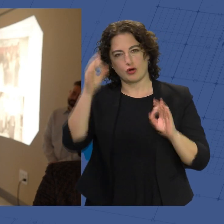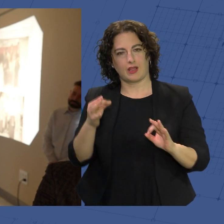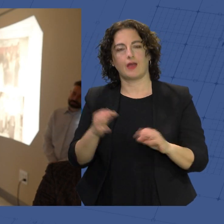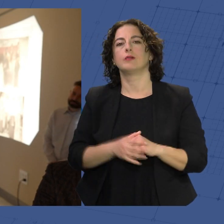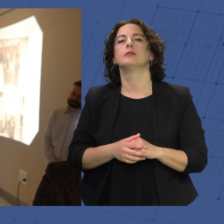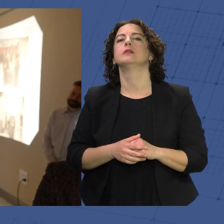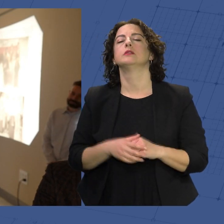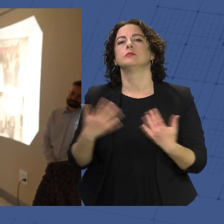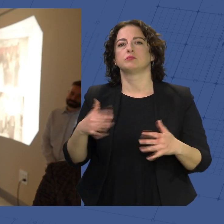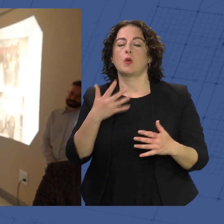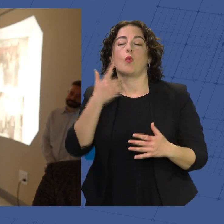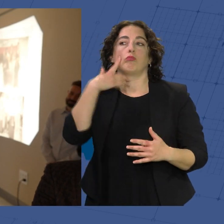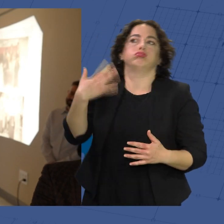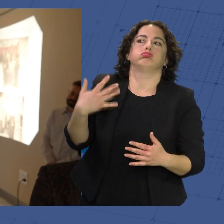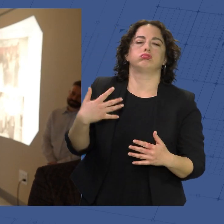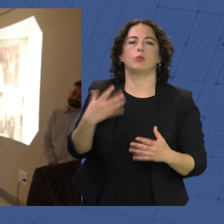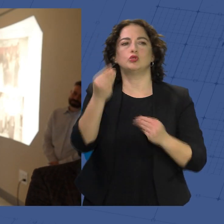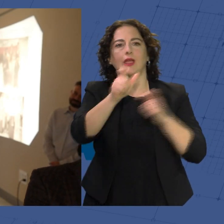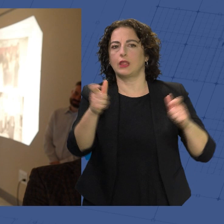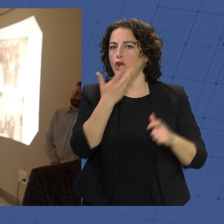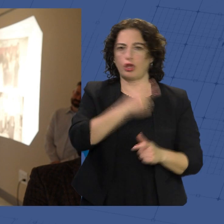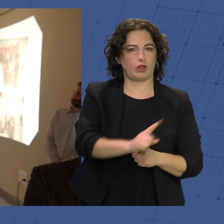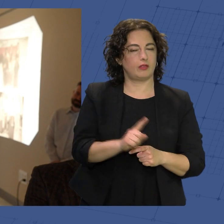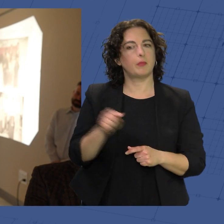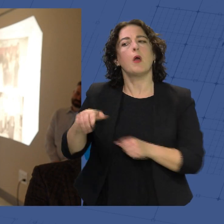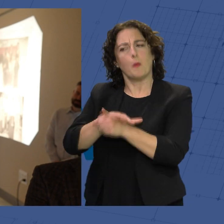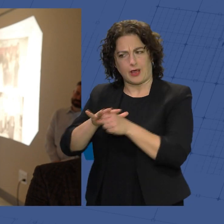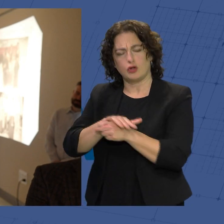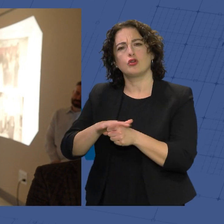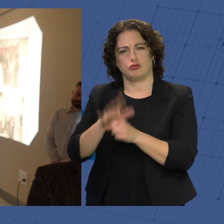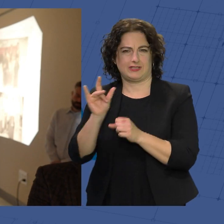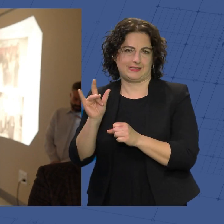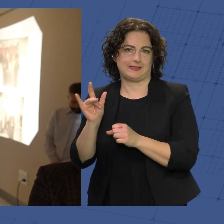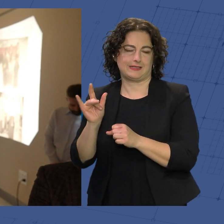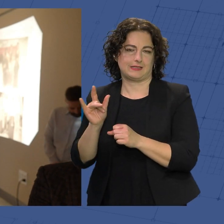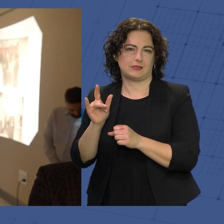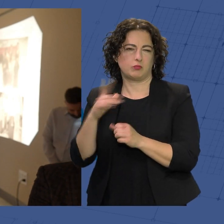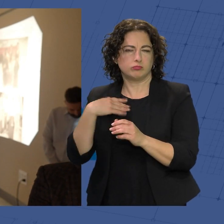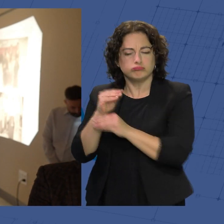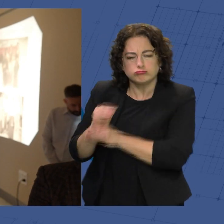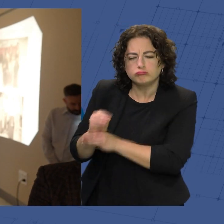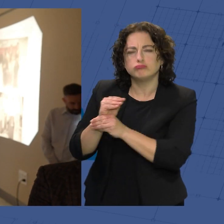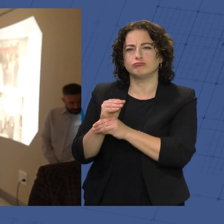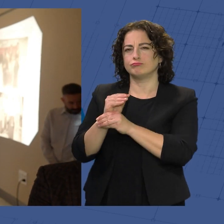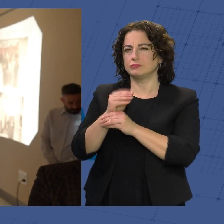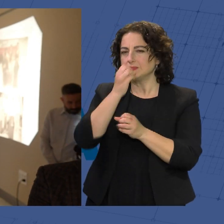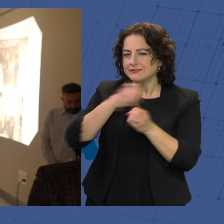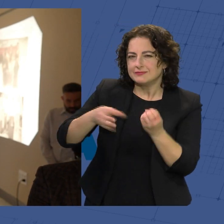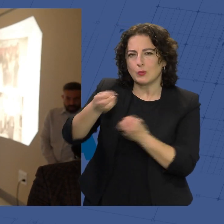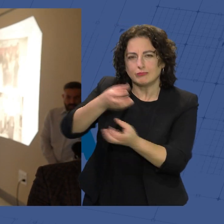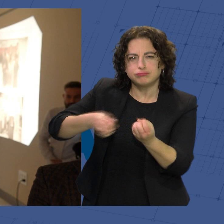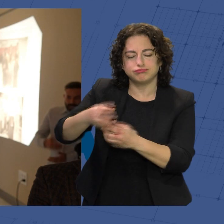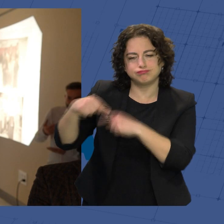a lo mejor no son muy conocidas por la ciudad, pero aquí en el barrio sí que son muy cultivadas, transmitidas y